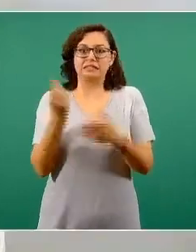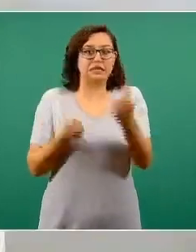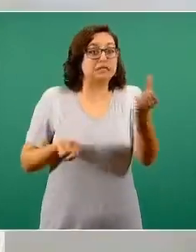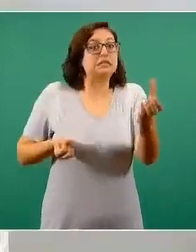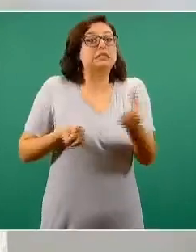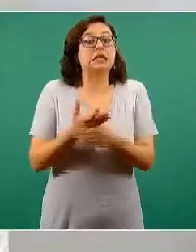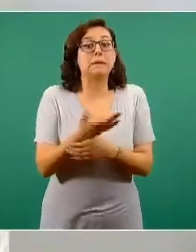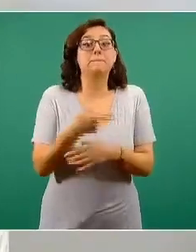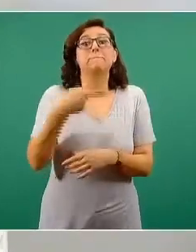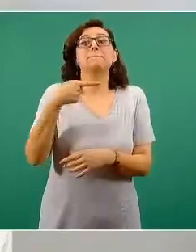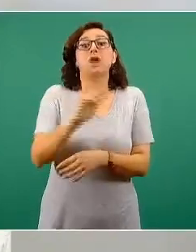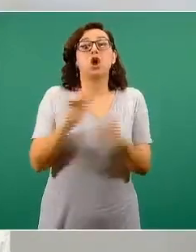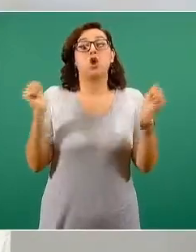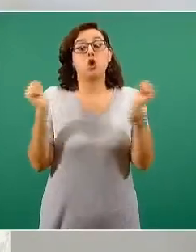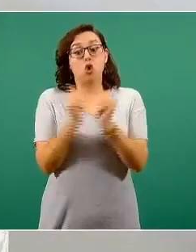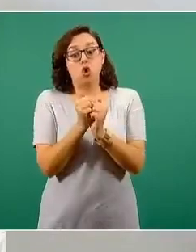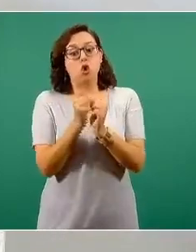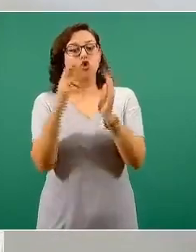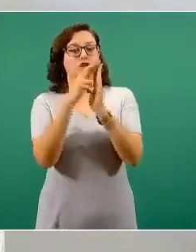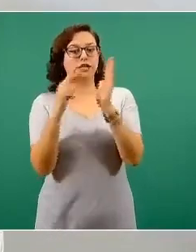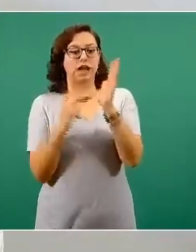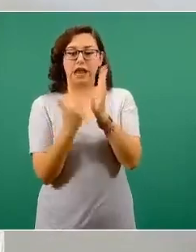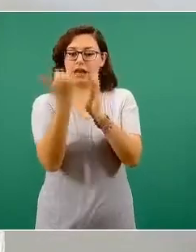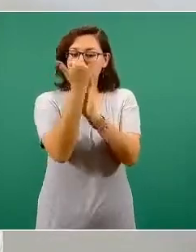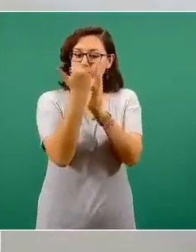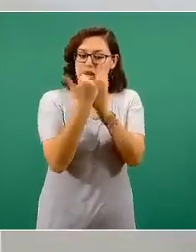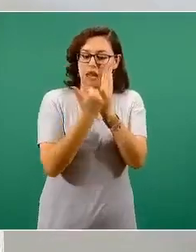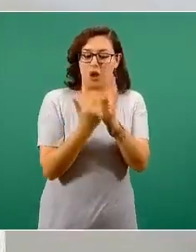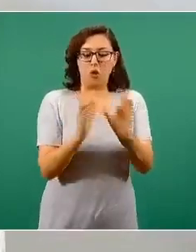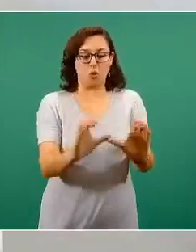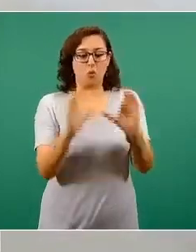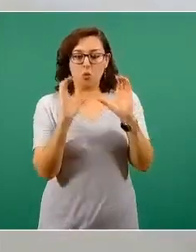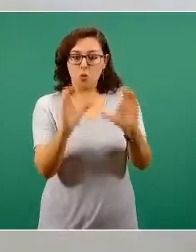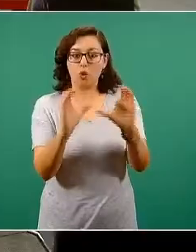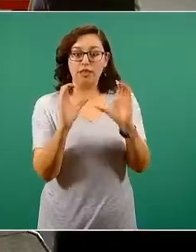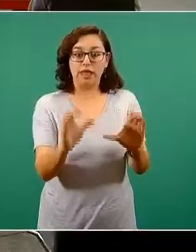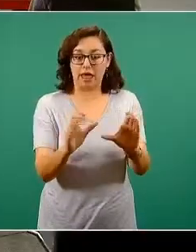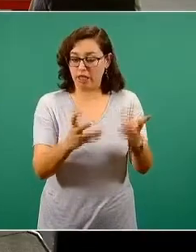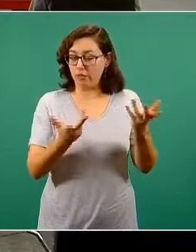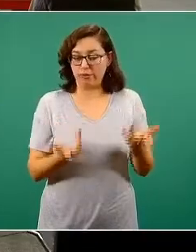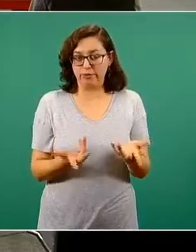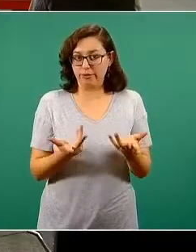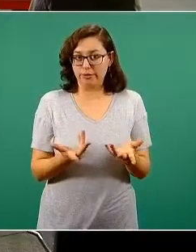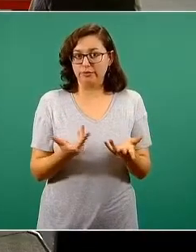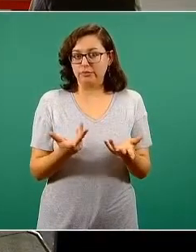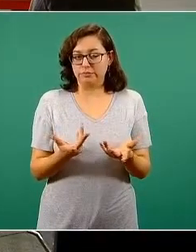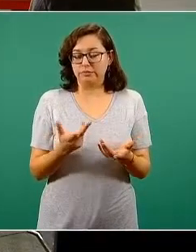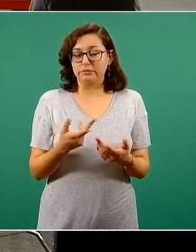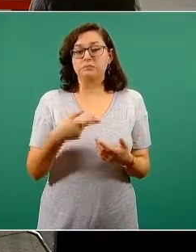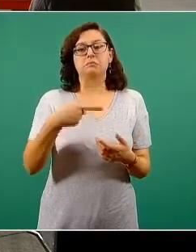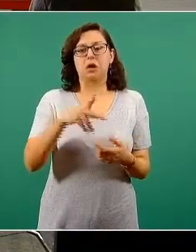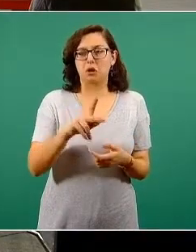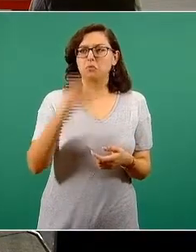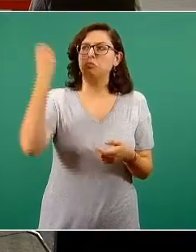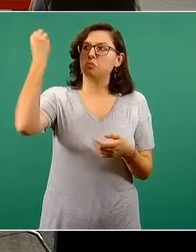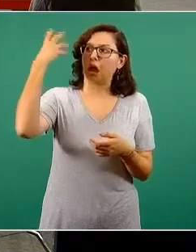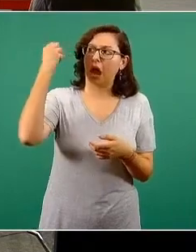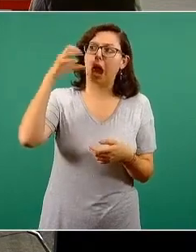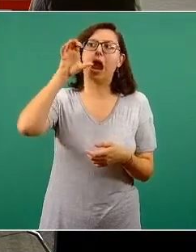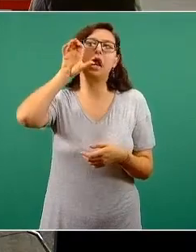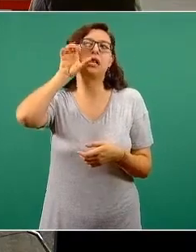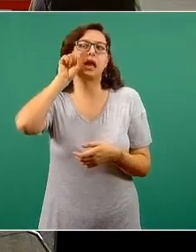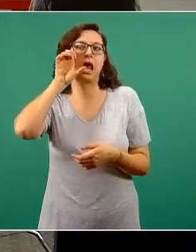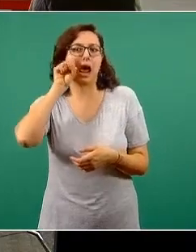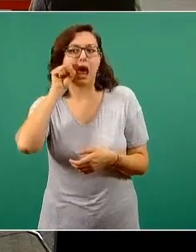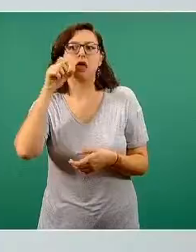ciertos puntos de protocolo para poner medidas de sanitización. Pero conforme va avanzando el semáforo, entonces